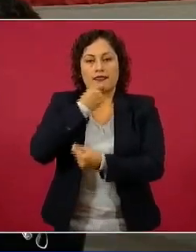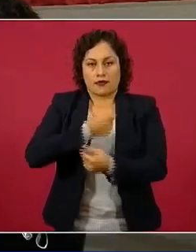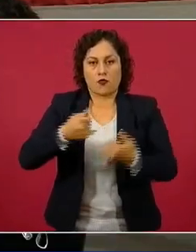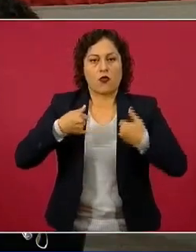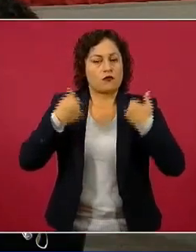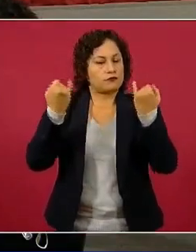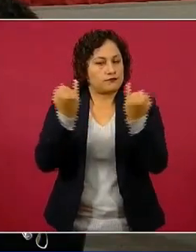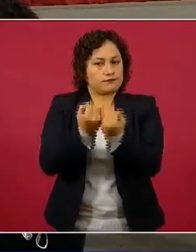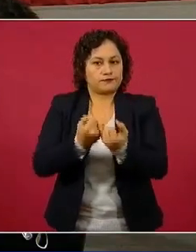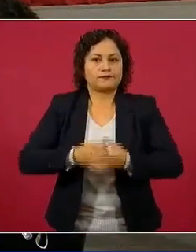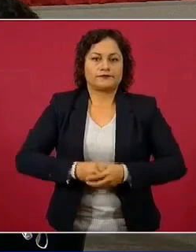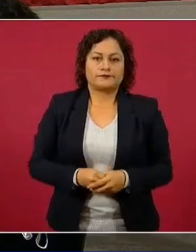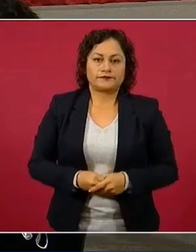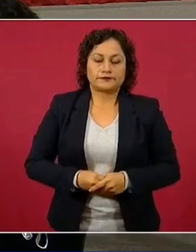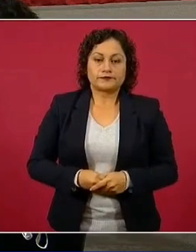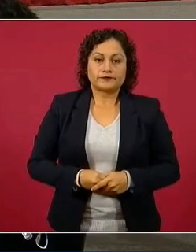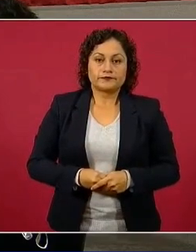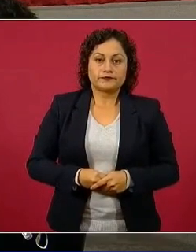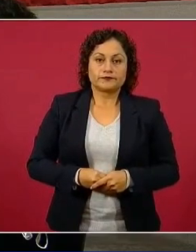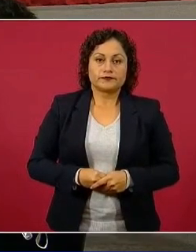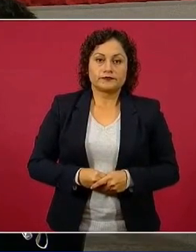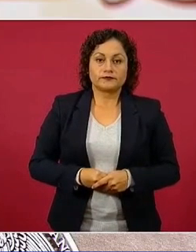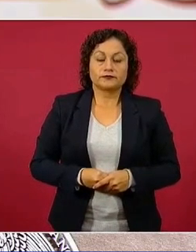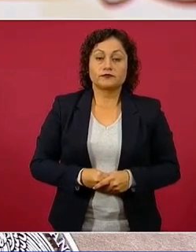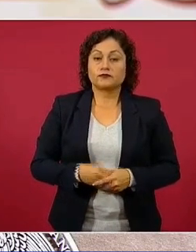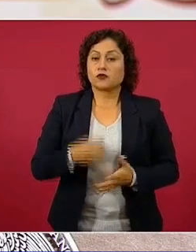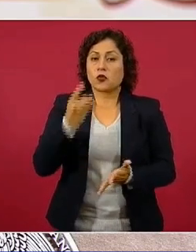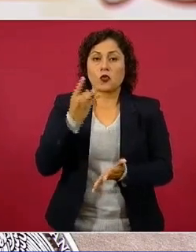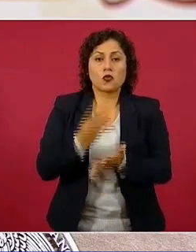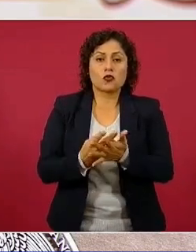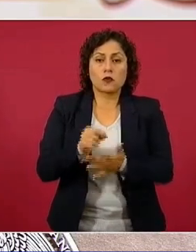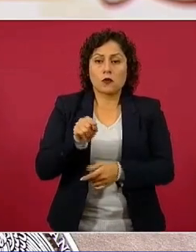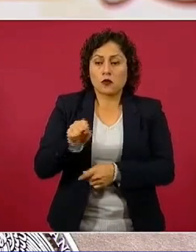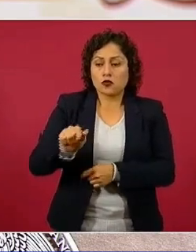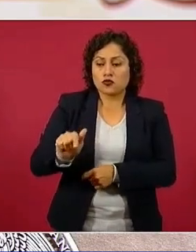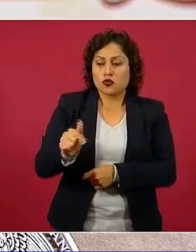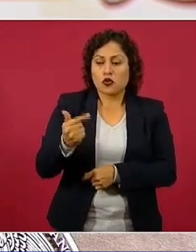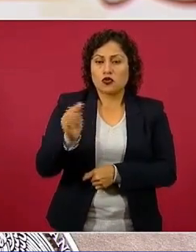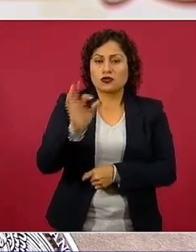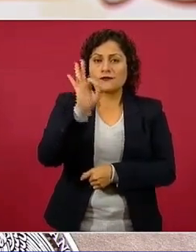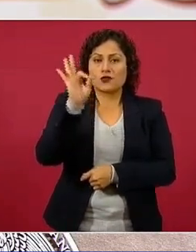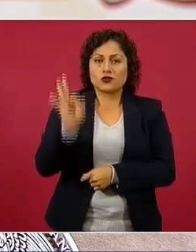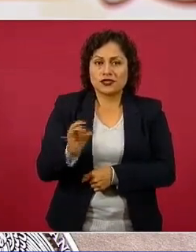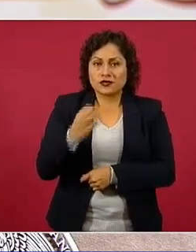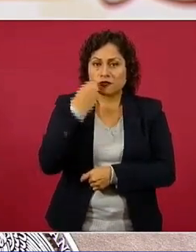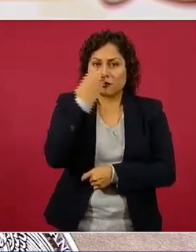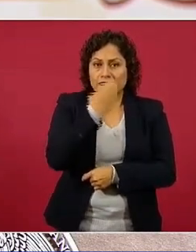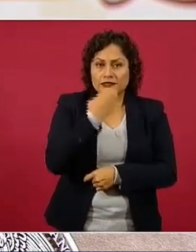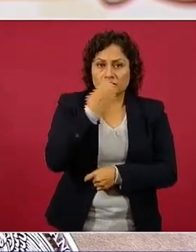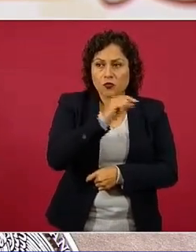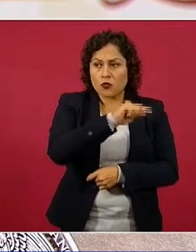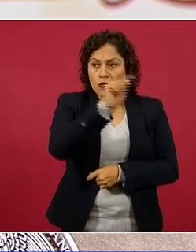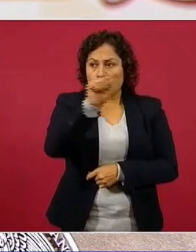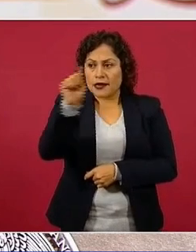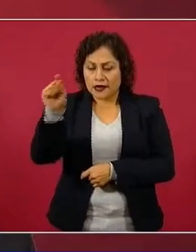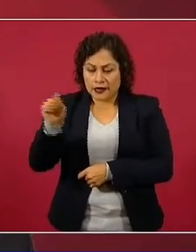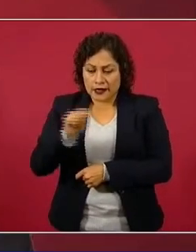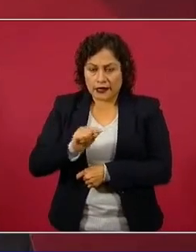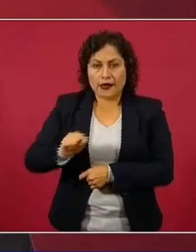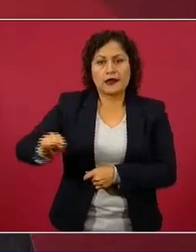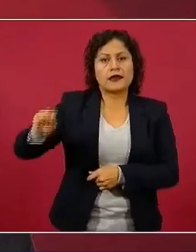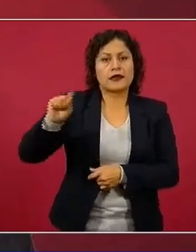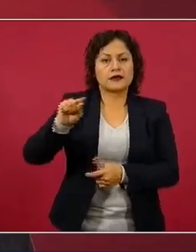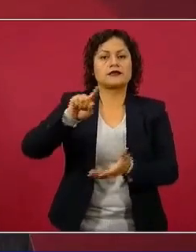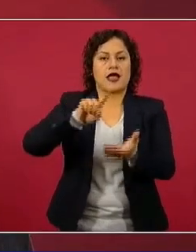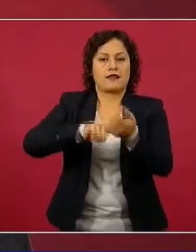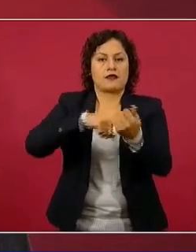sostenida. Solamente punto 12 por ciento de las escuelas, punto 12 por ciento de las escuelas que están en el